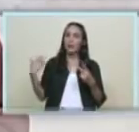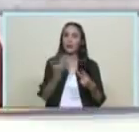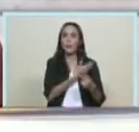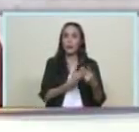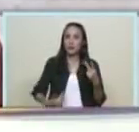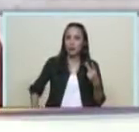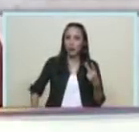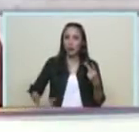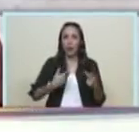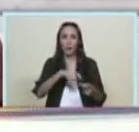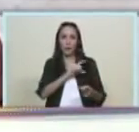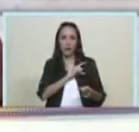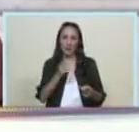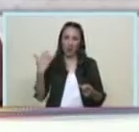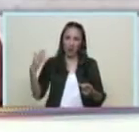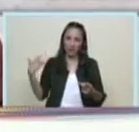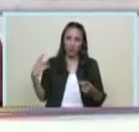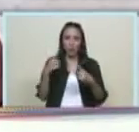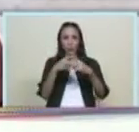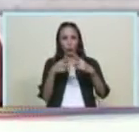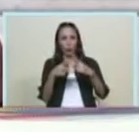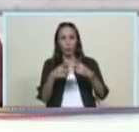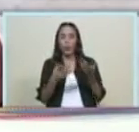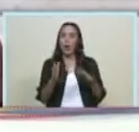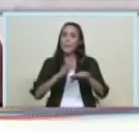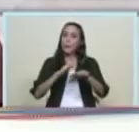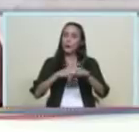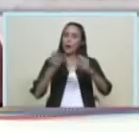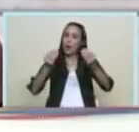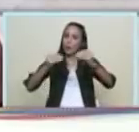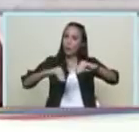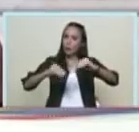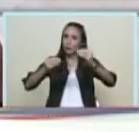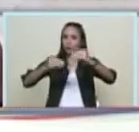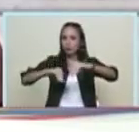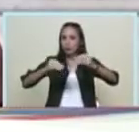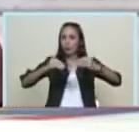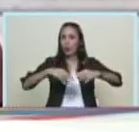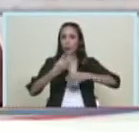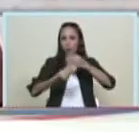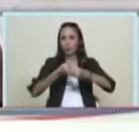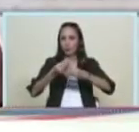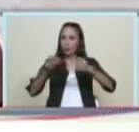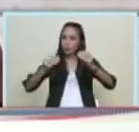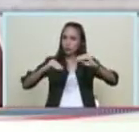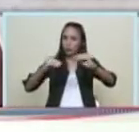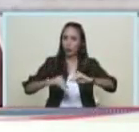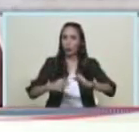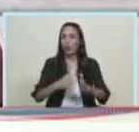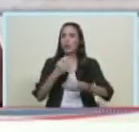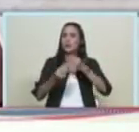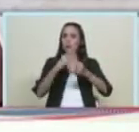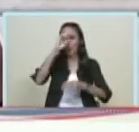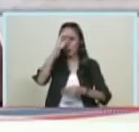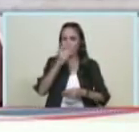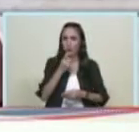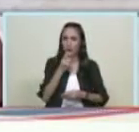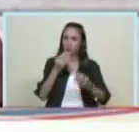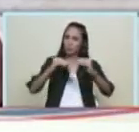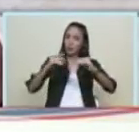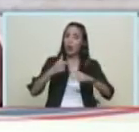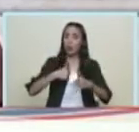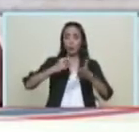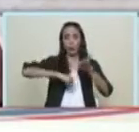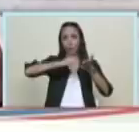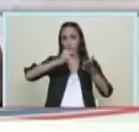Rodríguez Zapatero por el acuerdo que se logró en la Dominicana el acuerdo de Santo Domingo yo